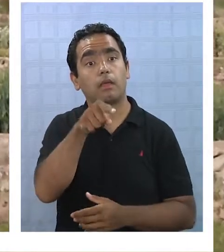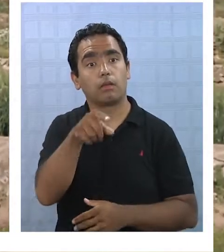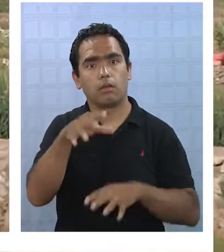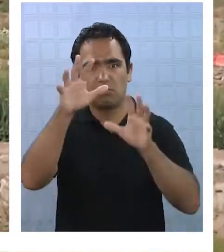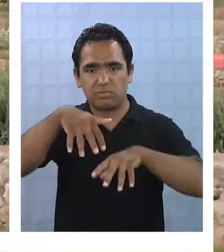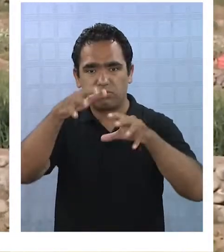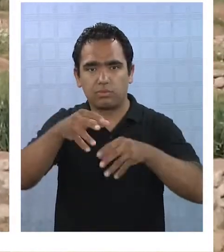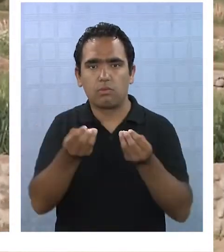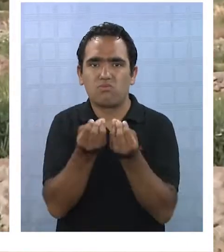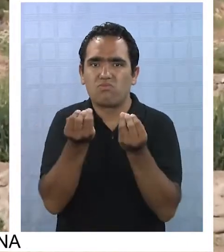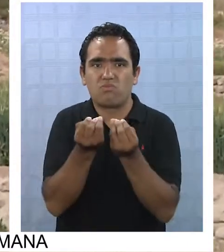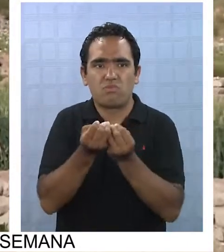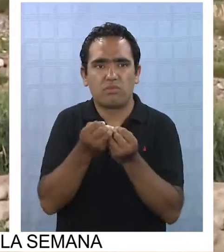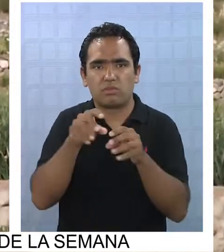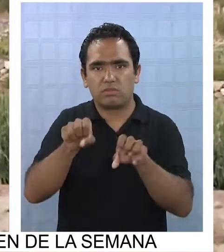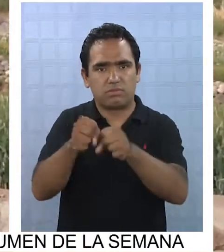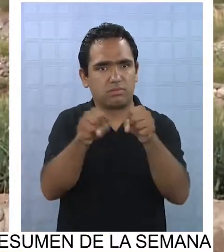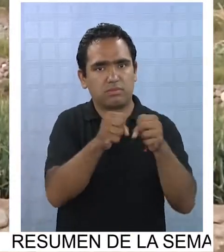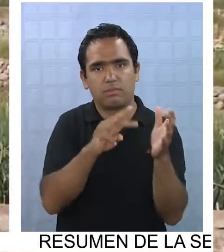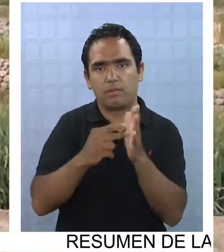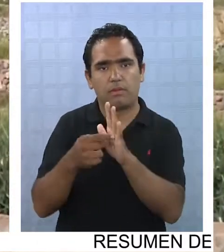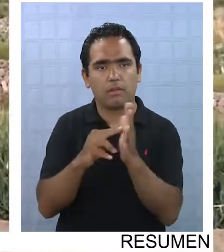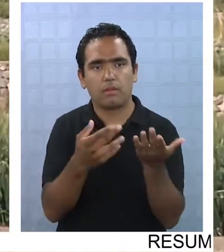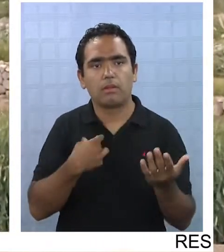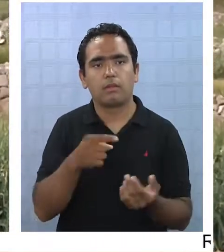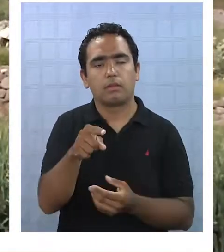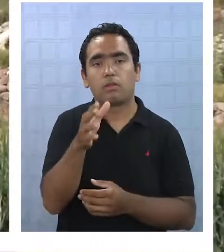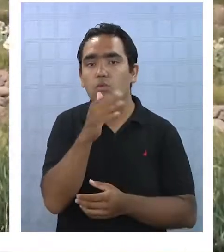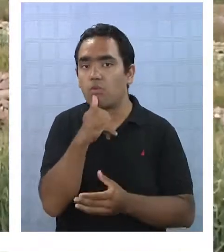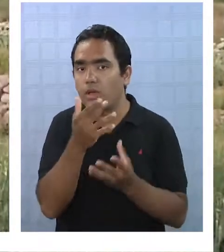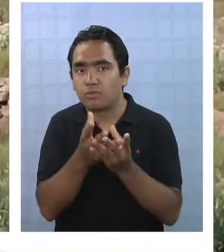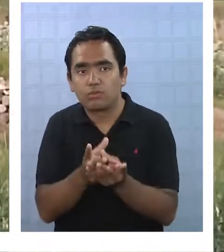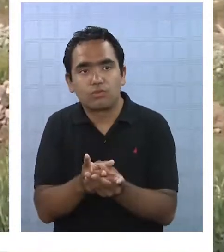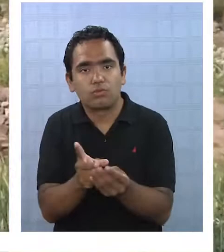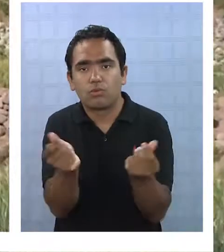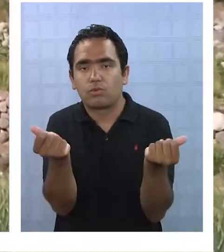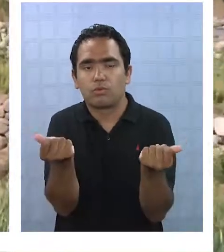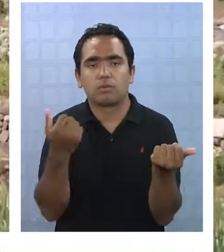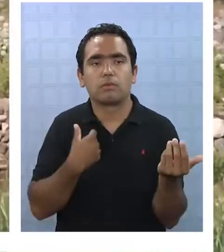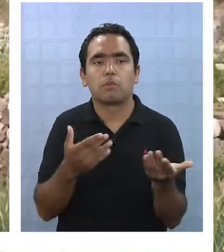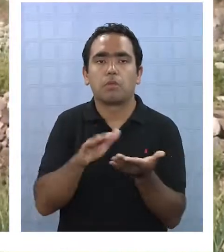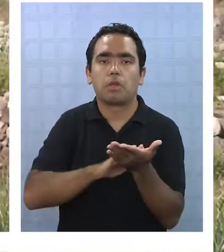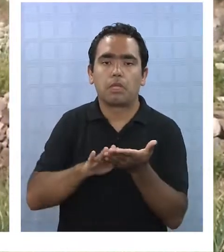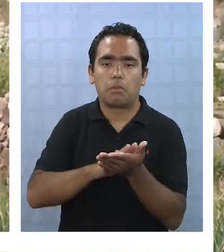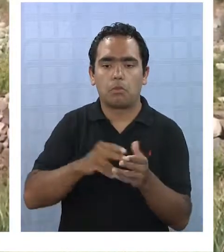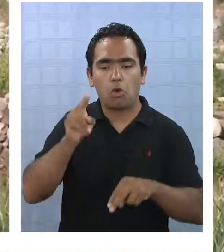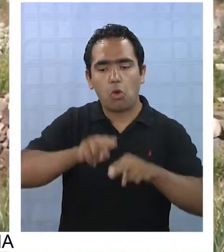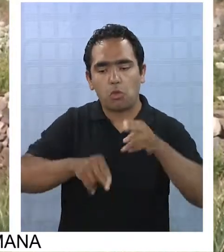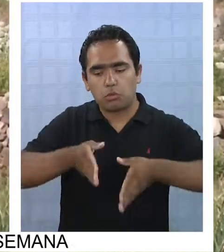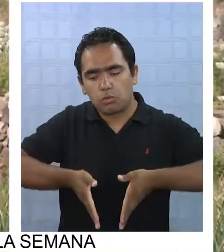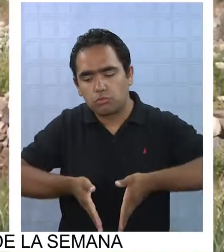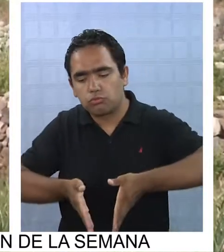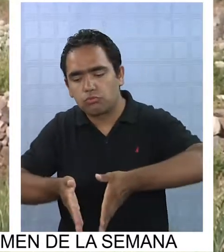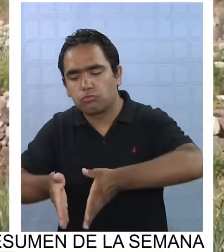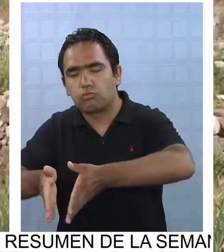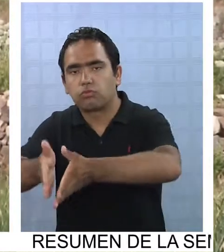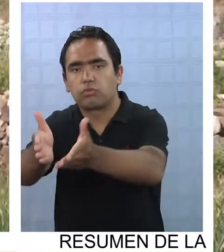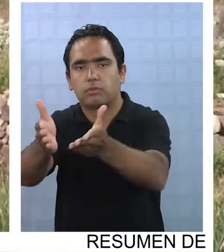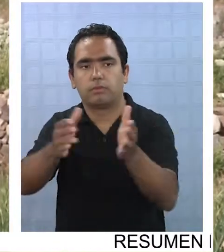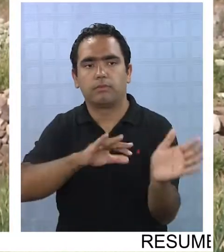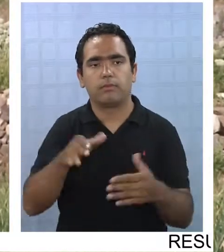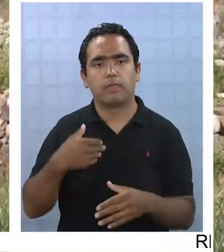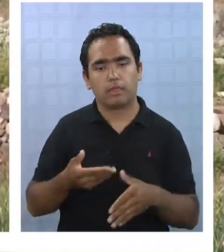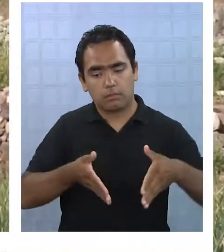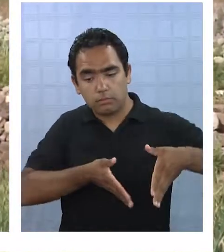causan muchos daños y no hay aún soluciones duraderas como sería la construcción de gaviones. Estas soluciones de